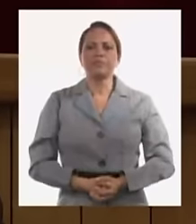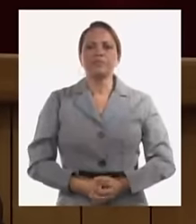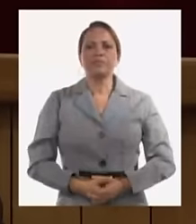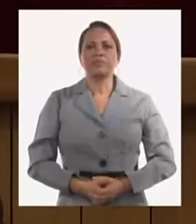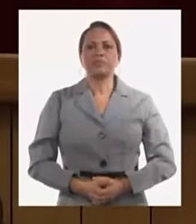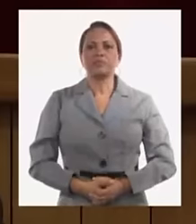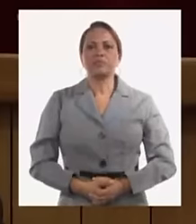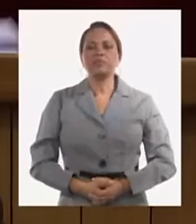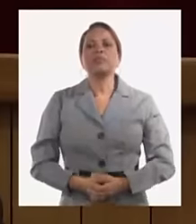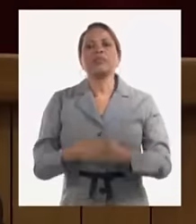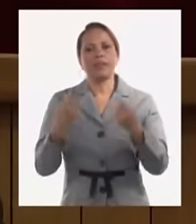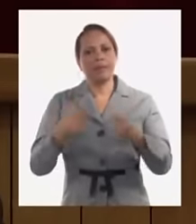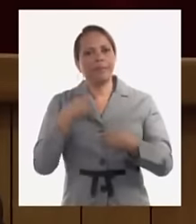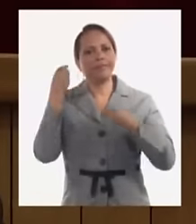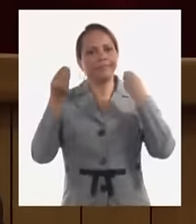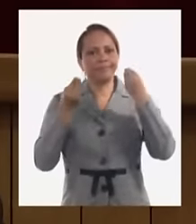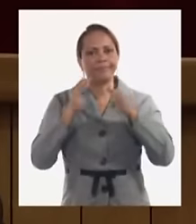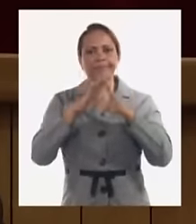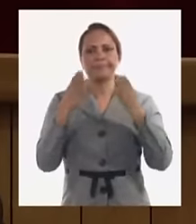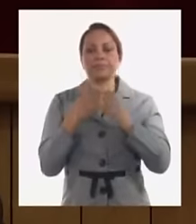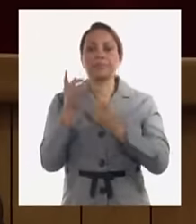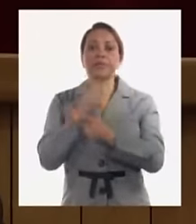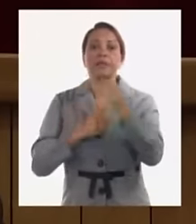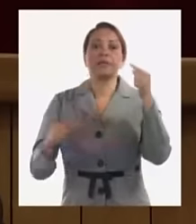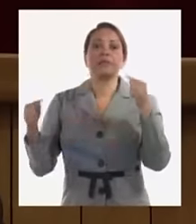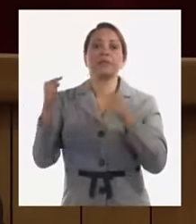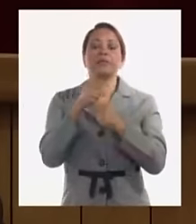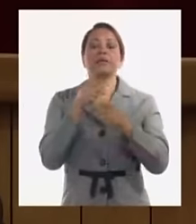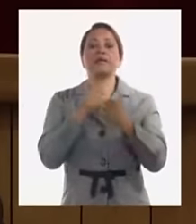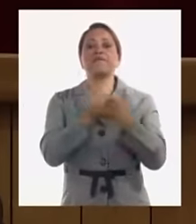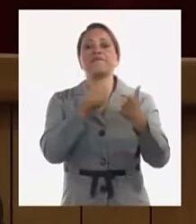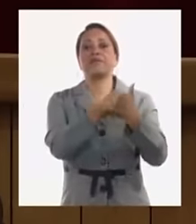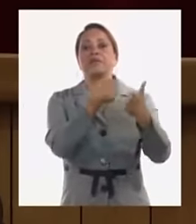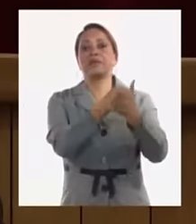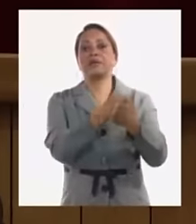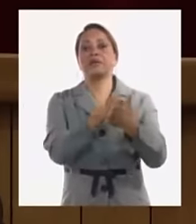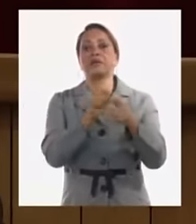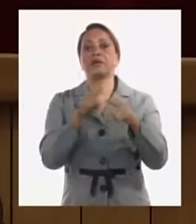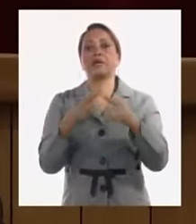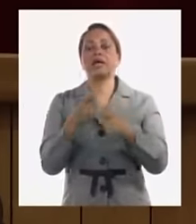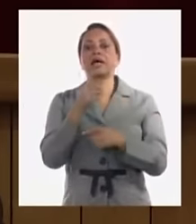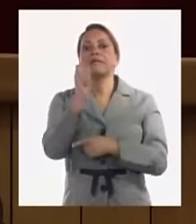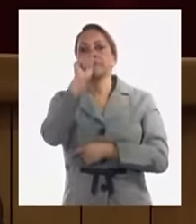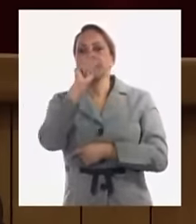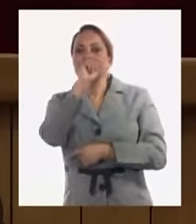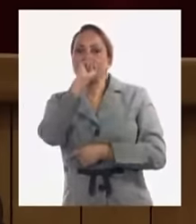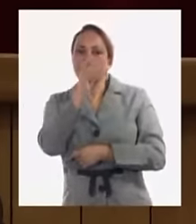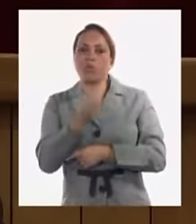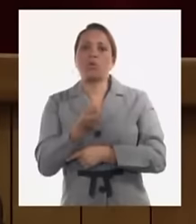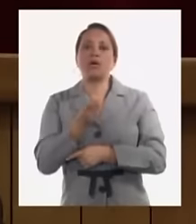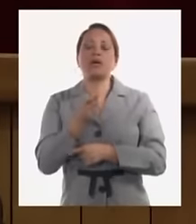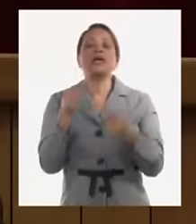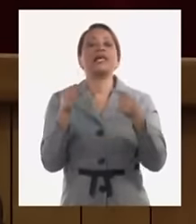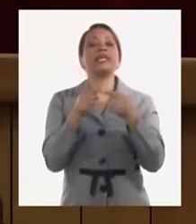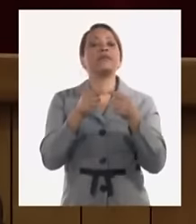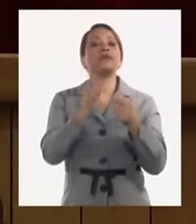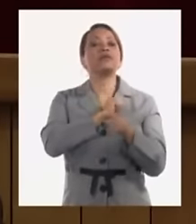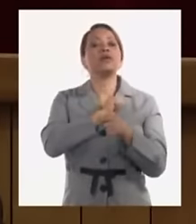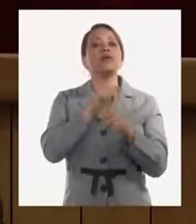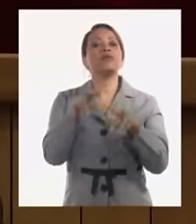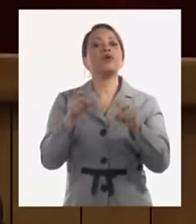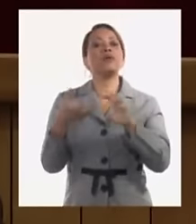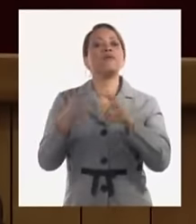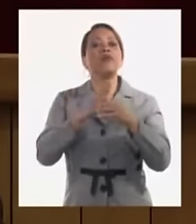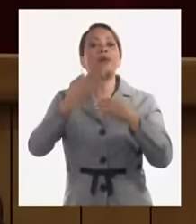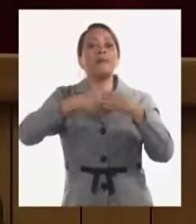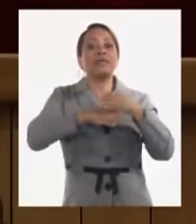tenemos que estudiar estas cosas y sobre todo también el enfrentamiento a las drogas el enemigo sigue buscando nueva forma para